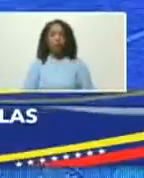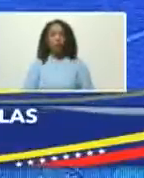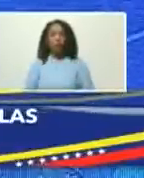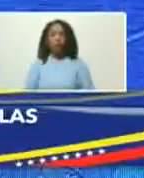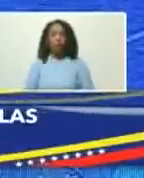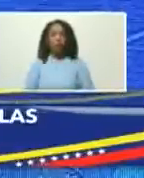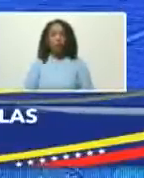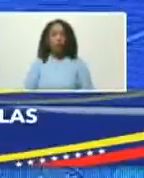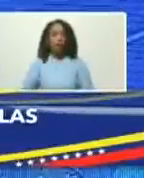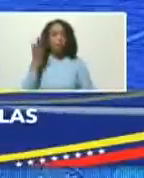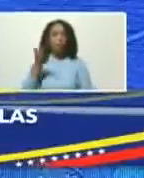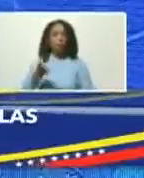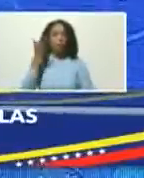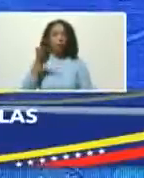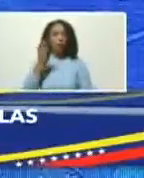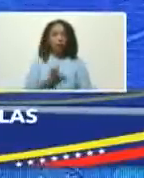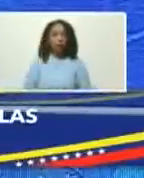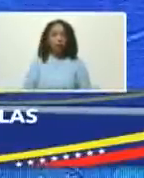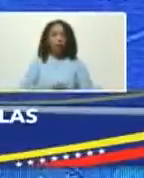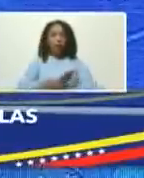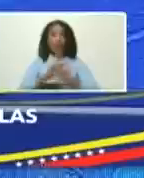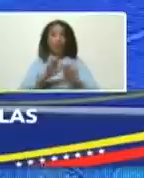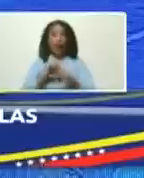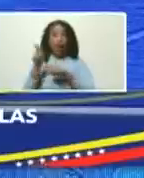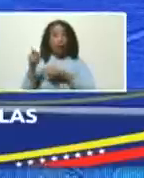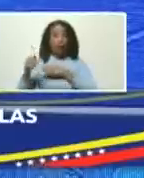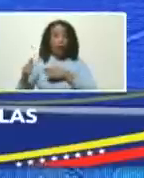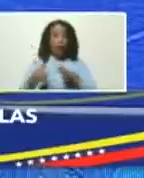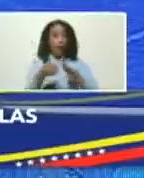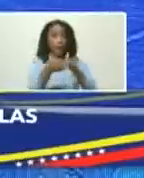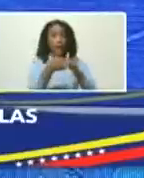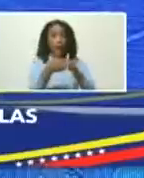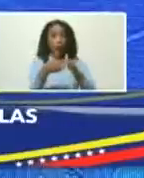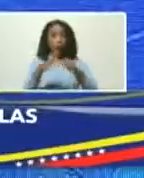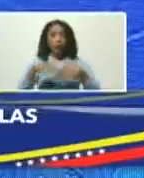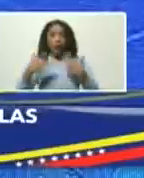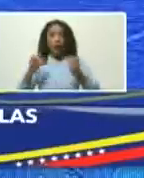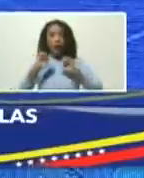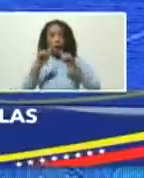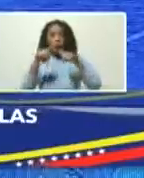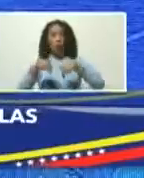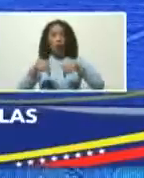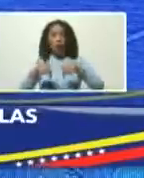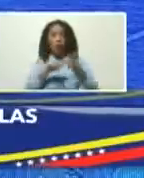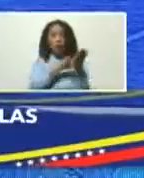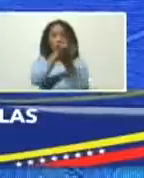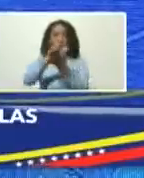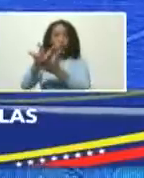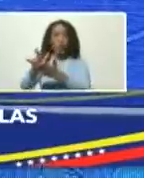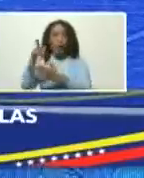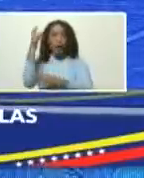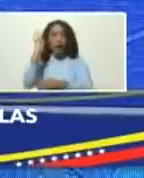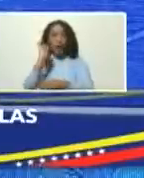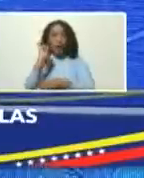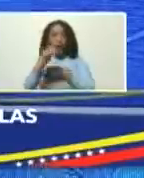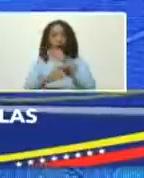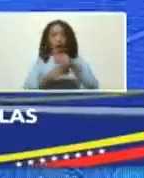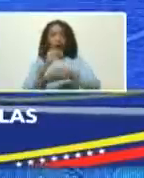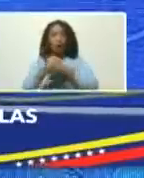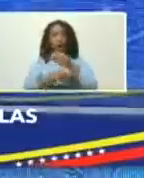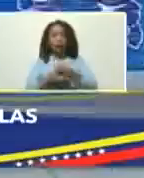fundamental y ya ese camino que arrancamos en esta gira está andando